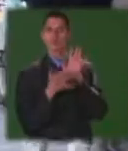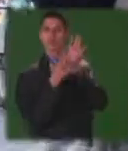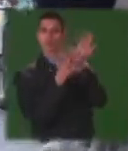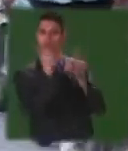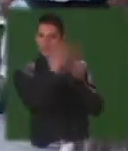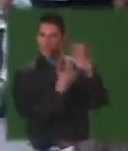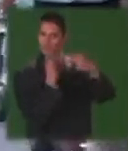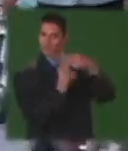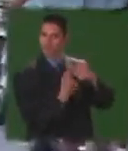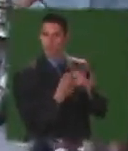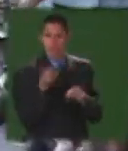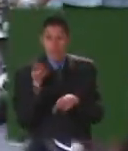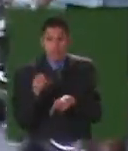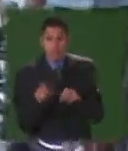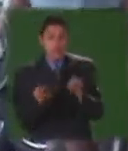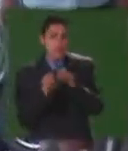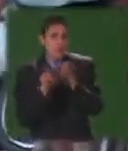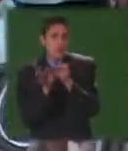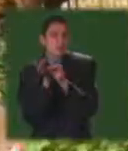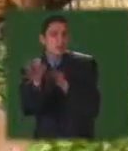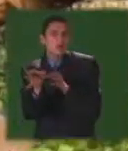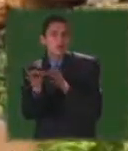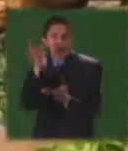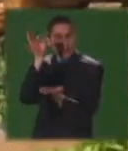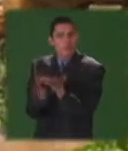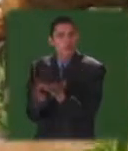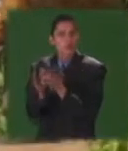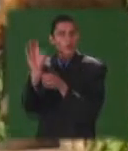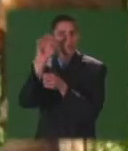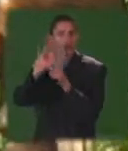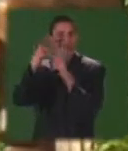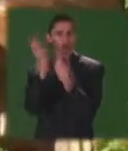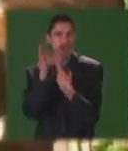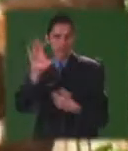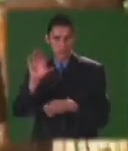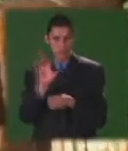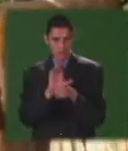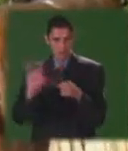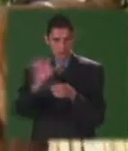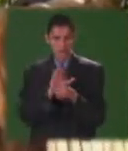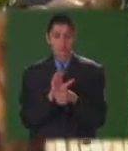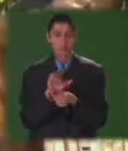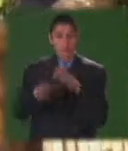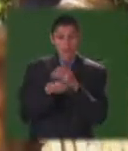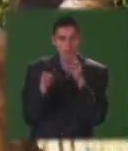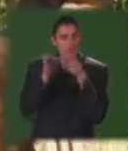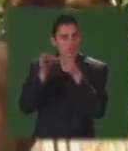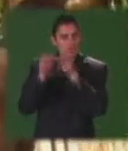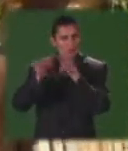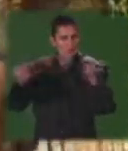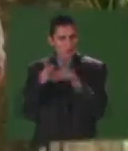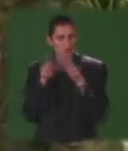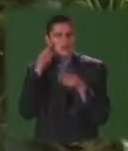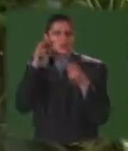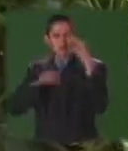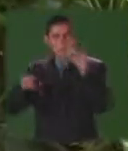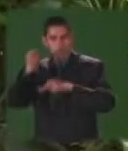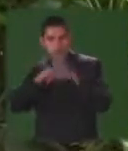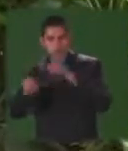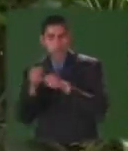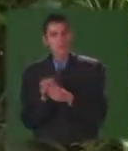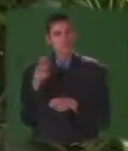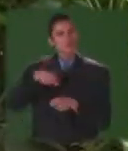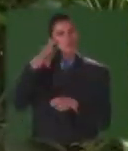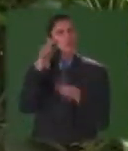municipio que quiere crecer y vender una imagen. Un municipio catalogado como la capital cultural de Cundinamarca y uno de los